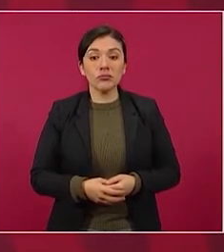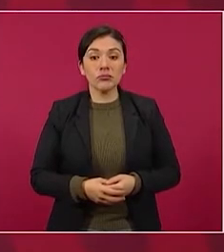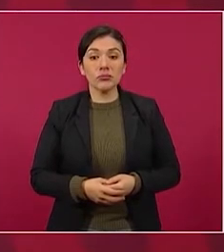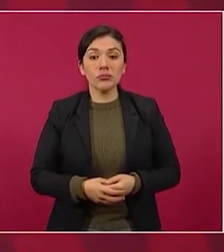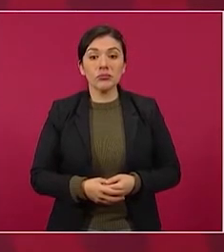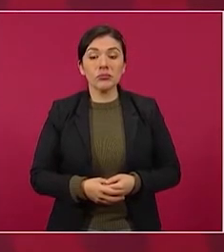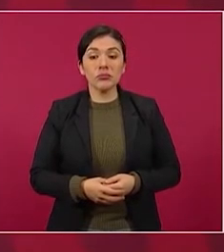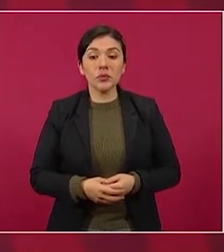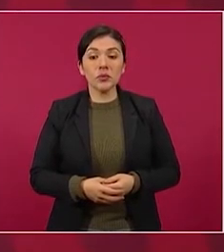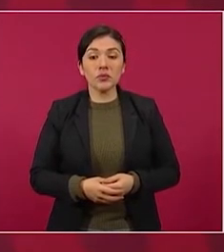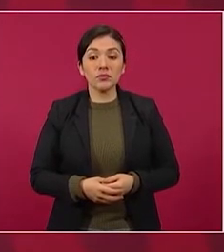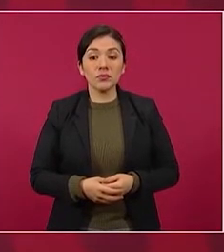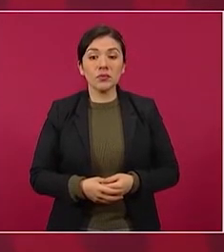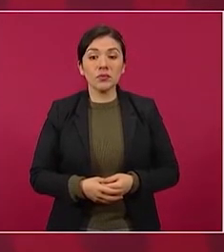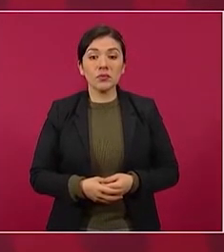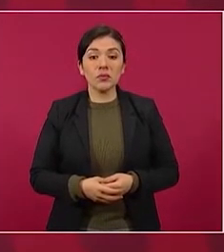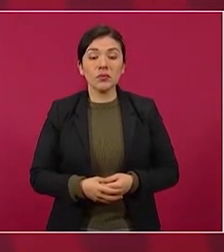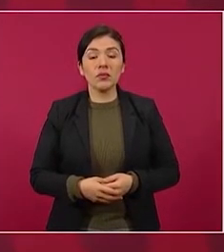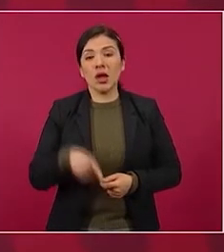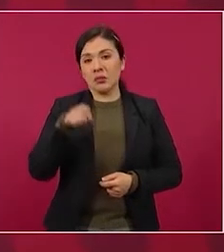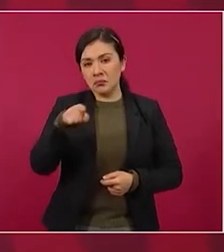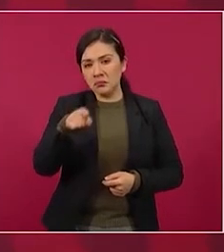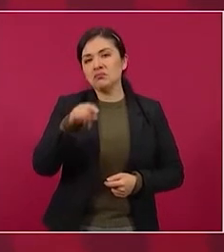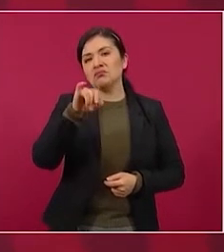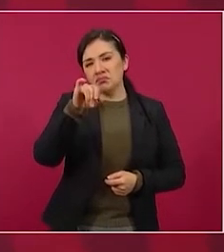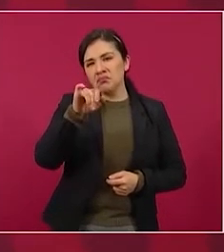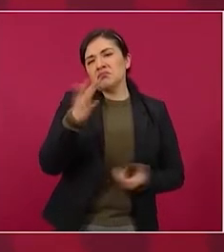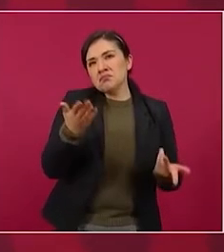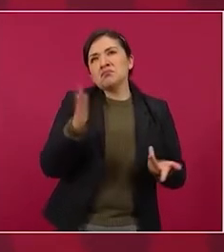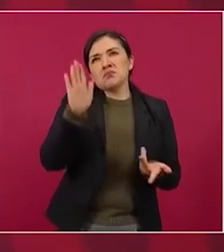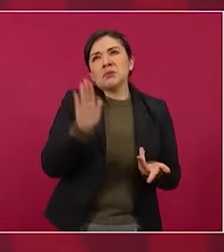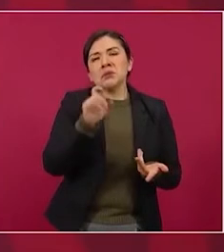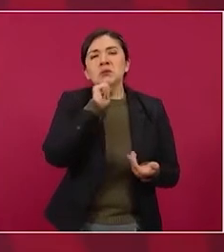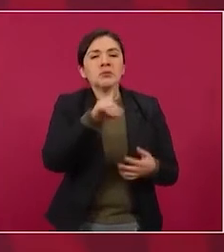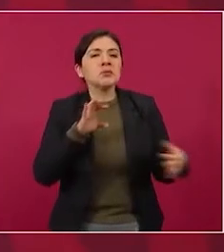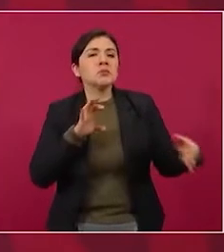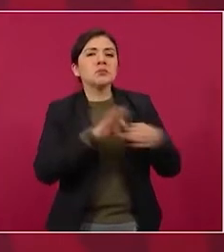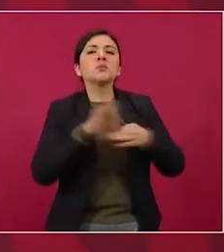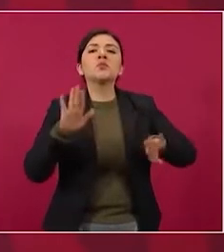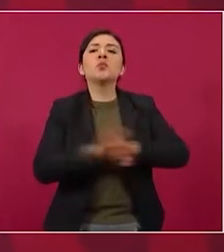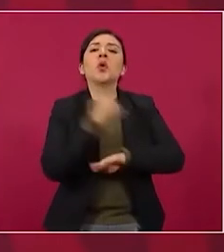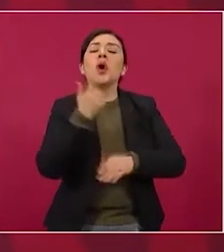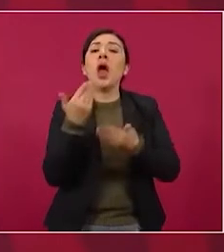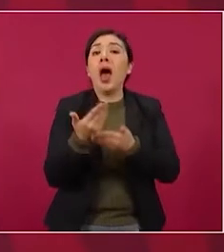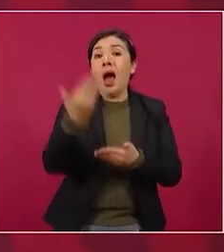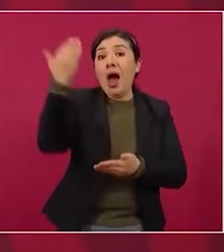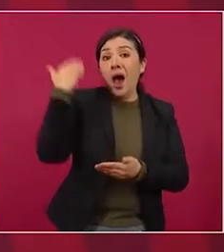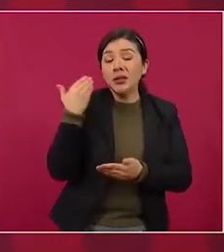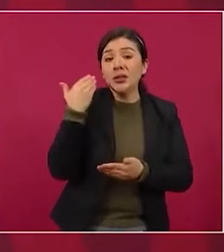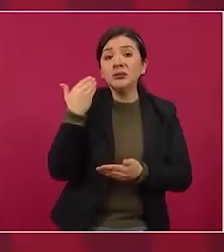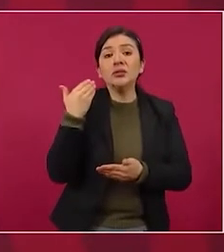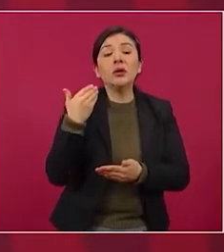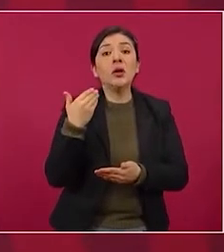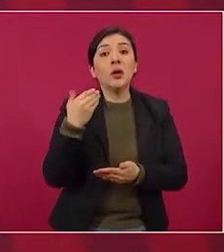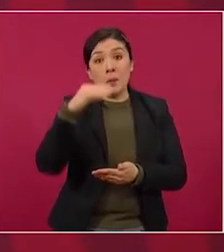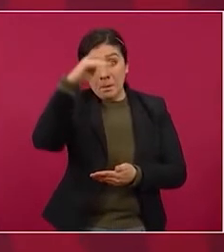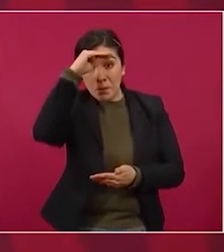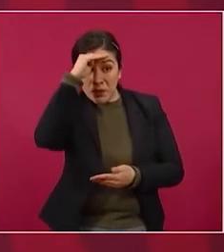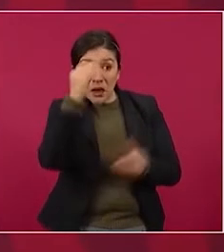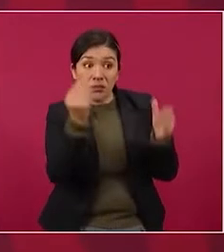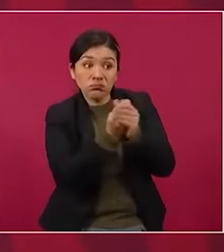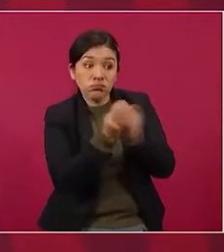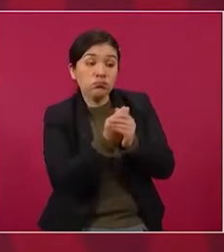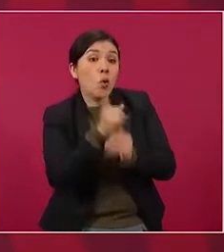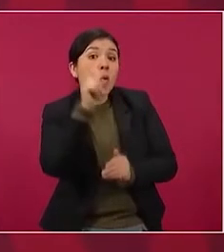estar relacionados con el hecho de que antes no se clasificaba